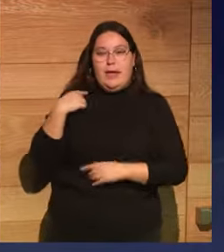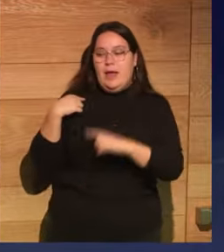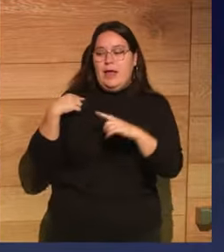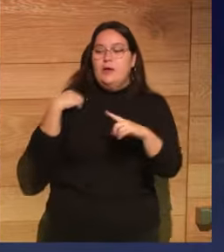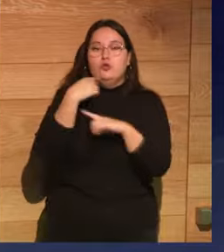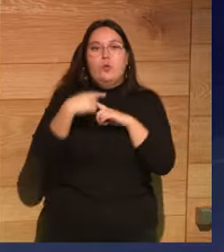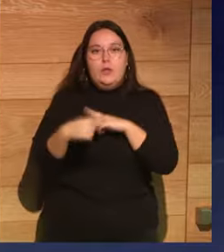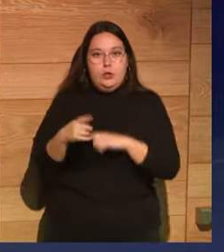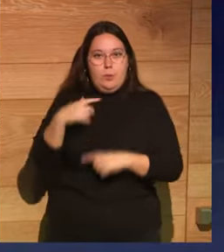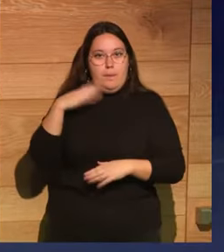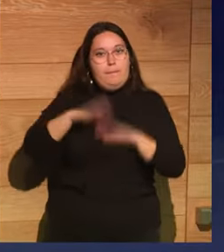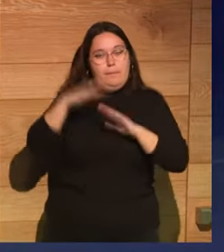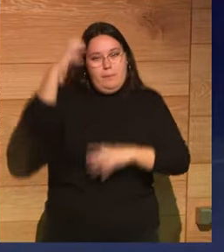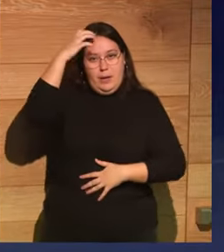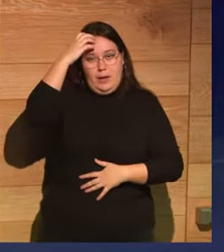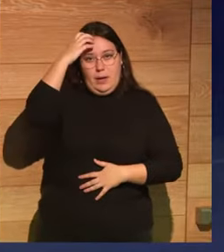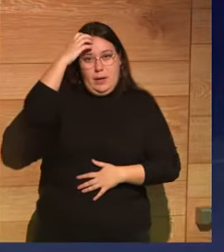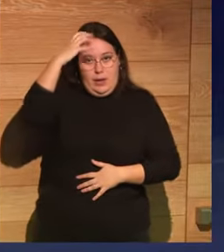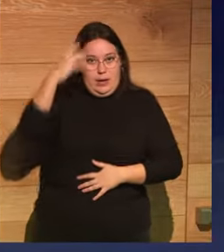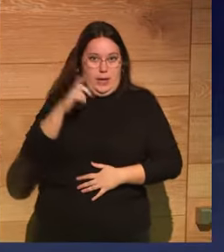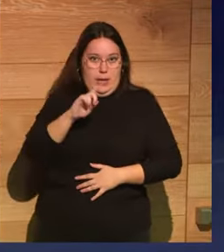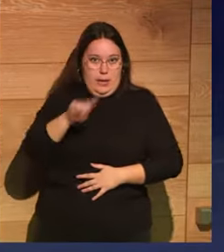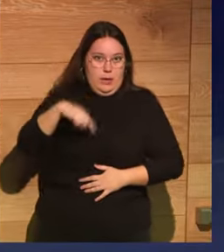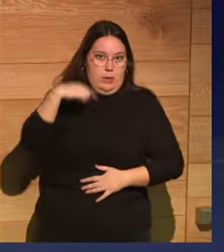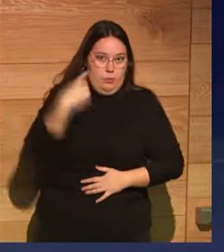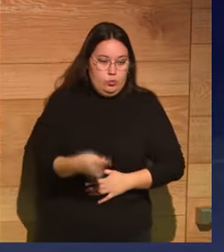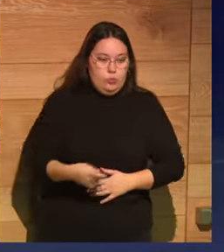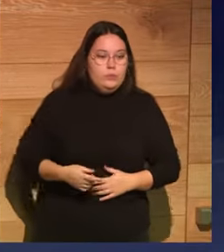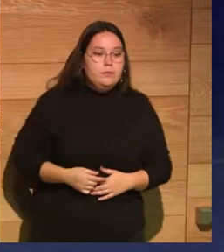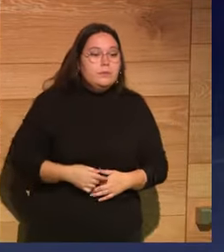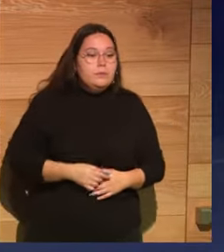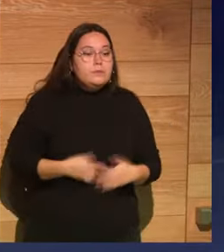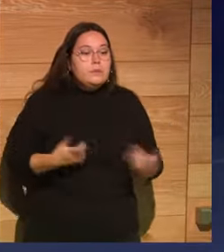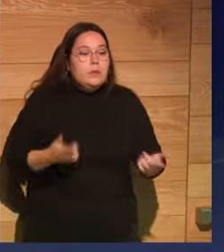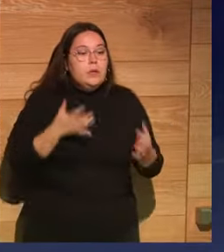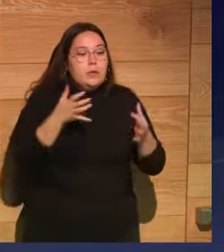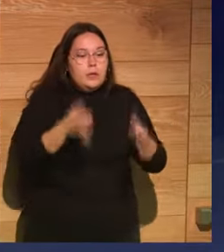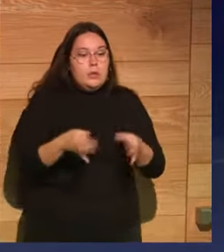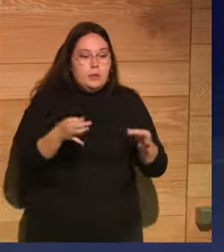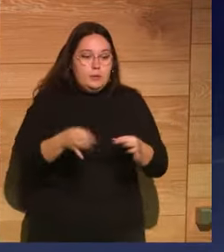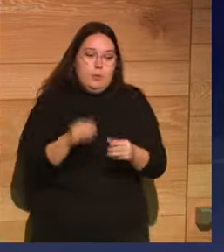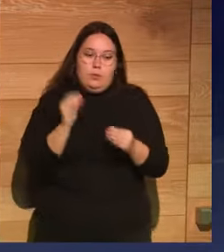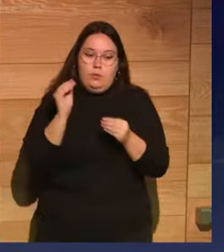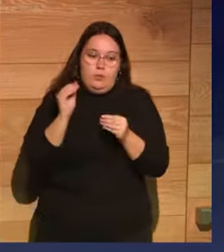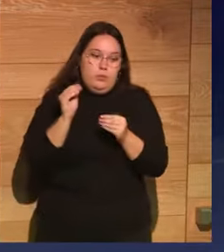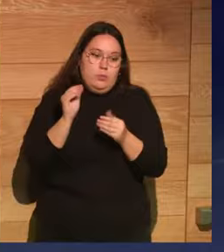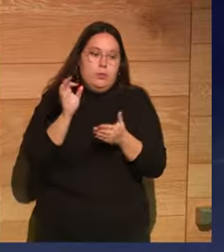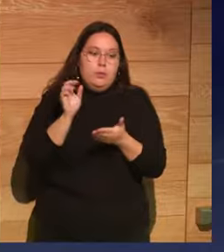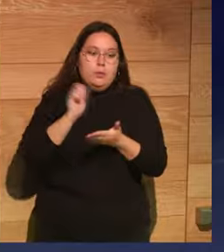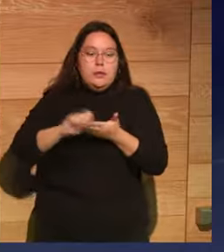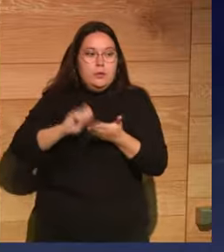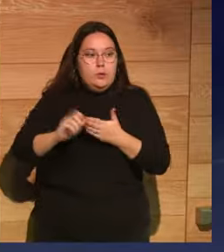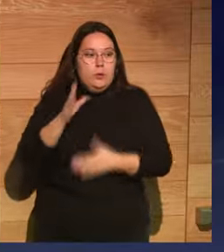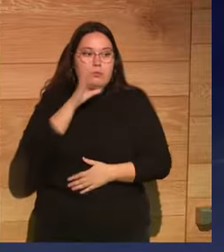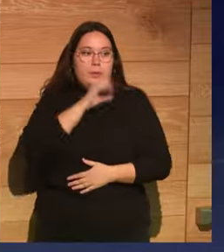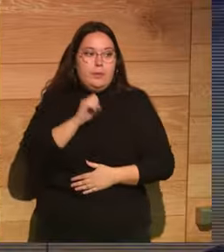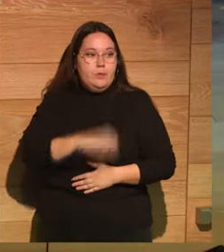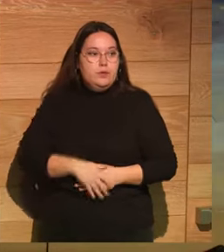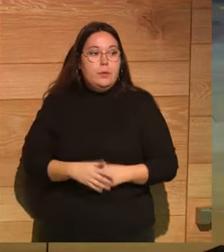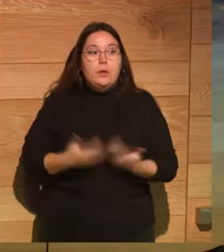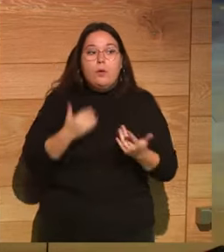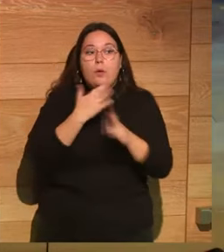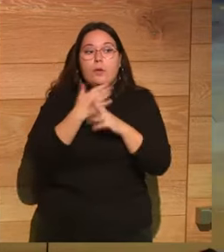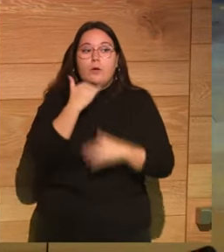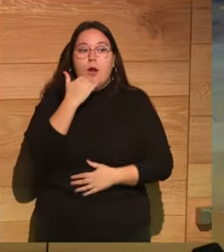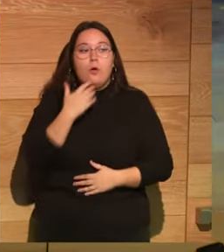derecho al trono de Inglaterra. Y siempre jugando, era un grandísimo escritor, un grandísimo escritor, pero jugaba con algo